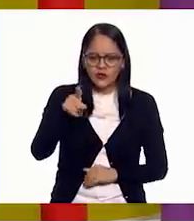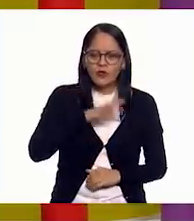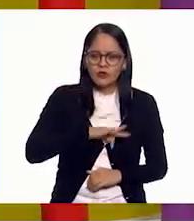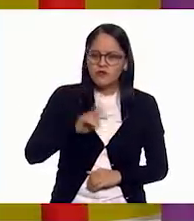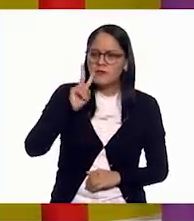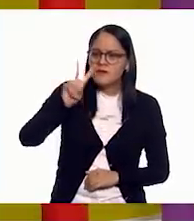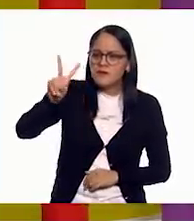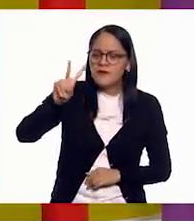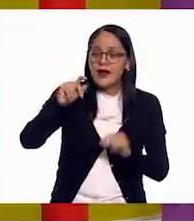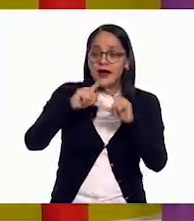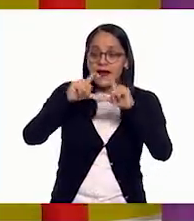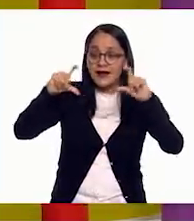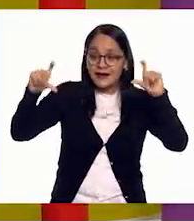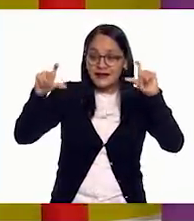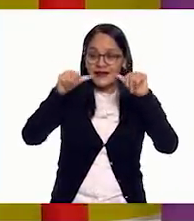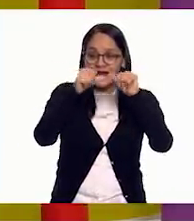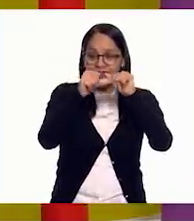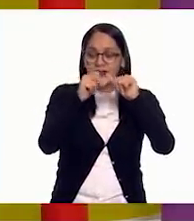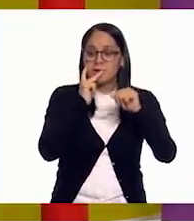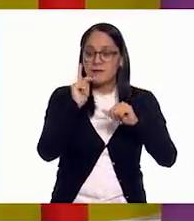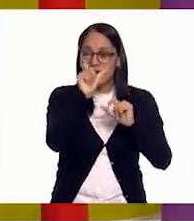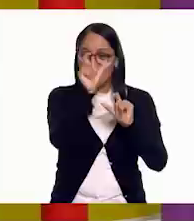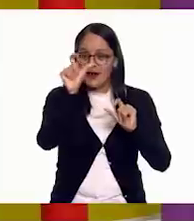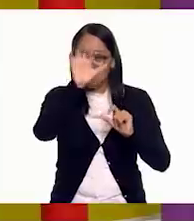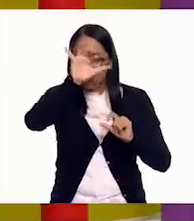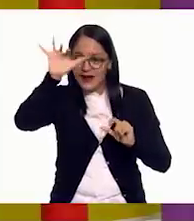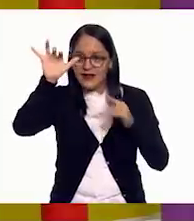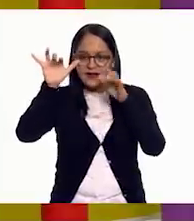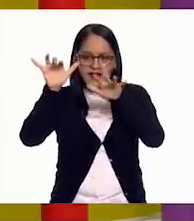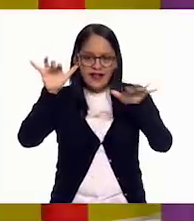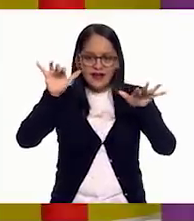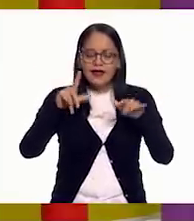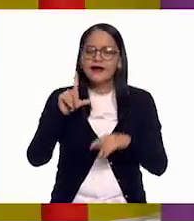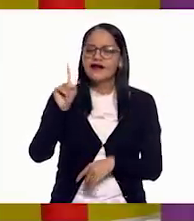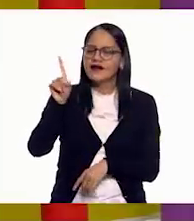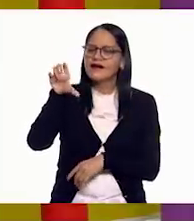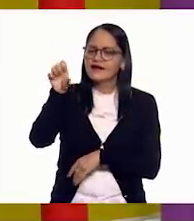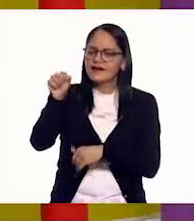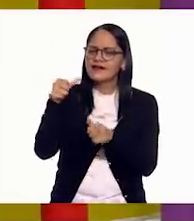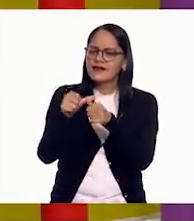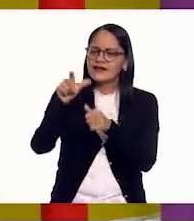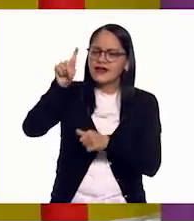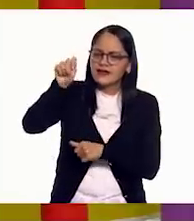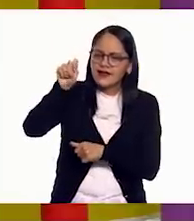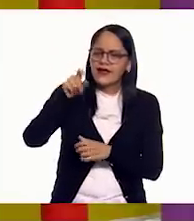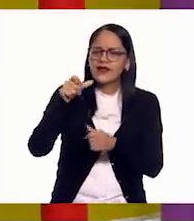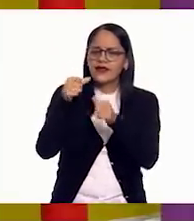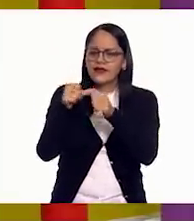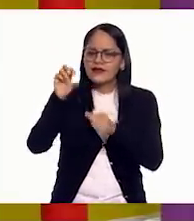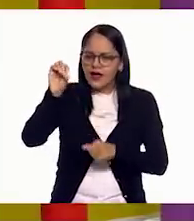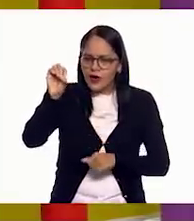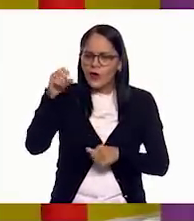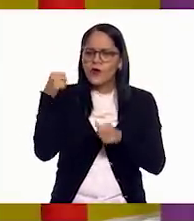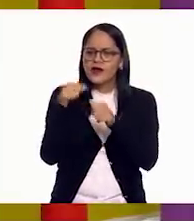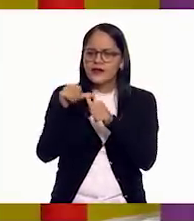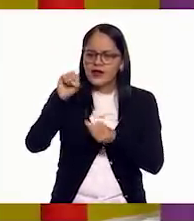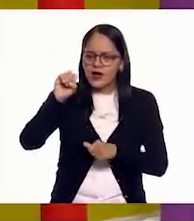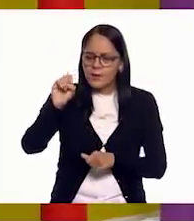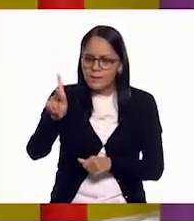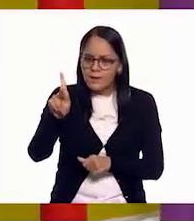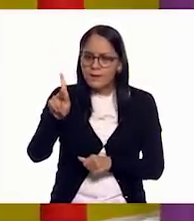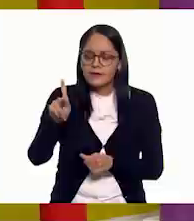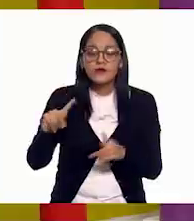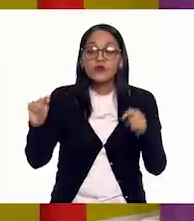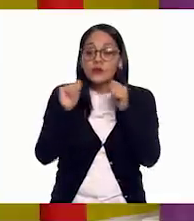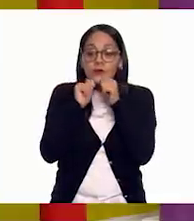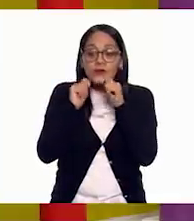estás atento, observas, ah, esta es la letra T, esta es la O, esta es la P, aunque su tipografía